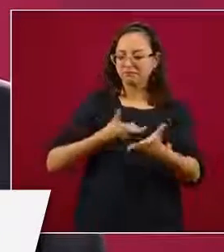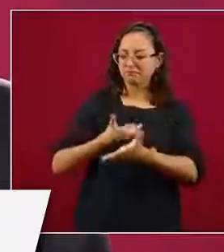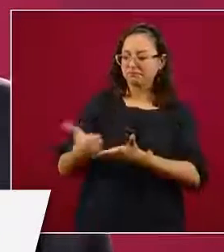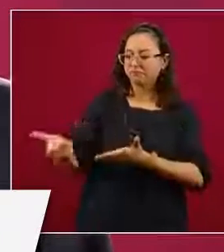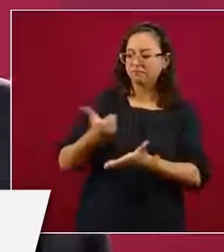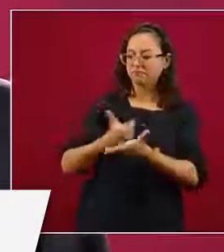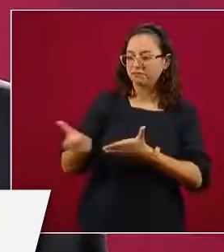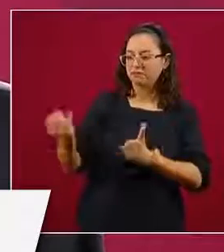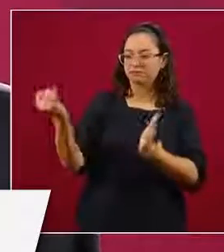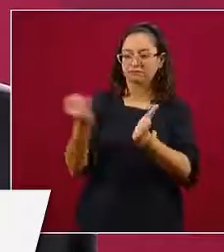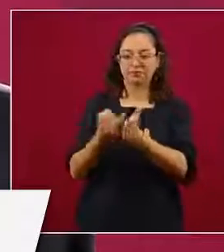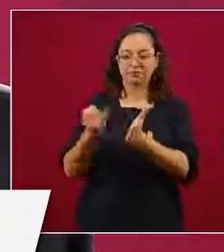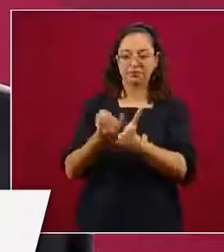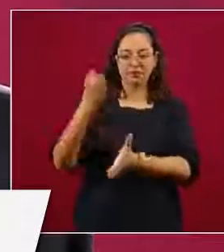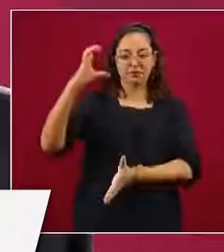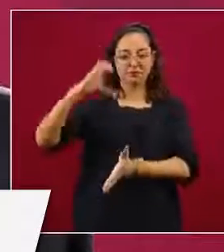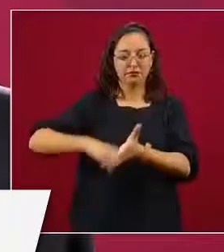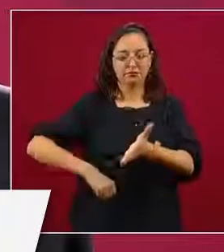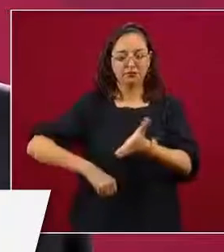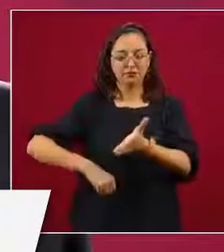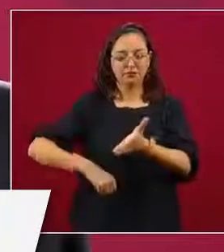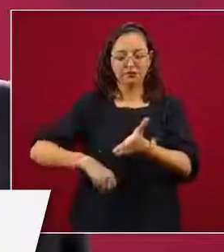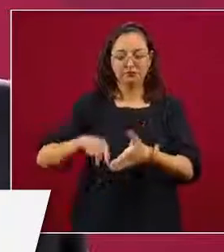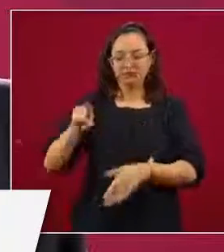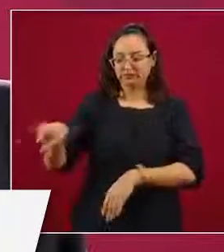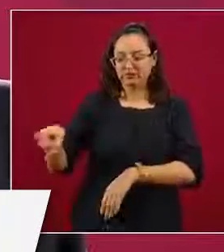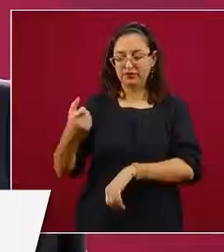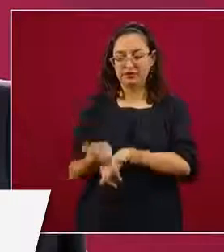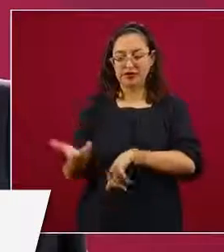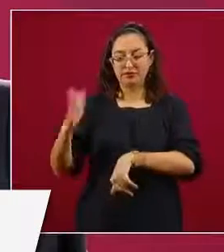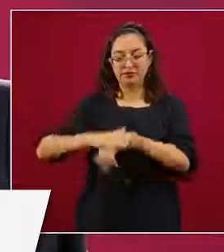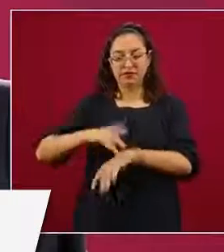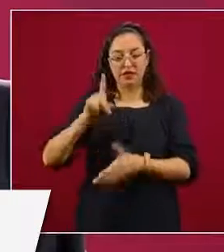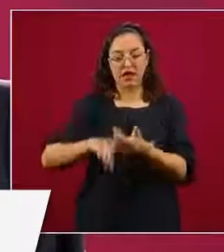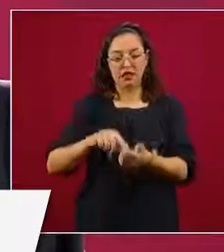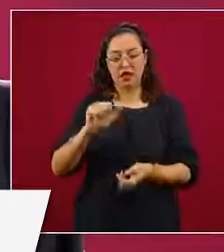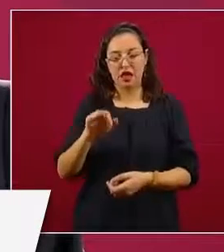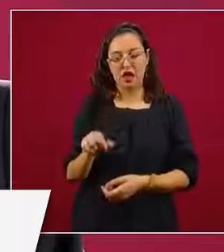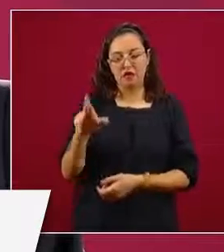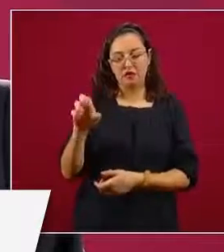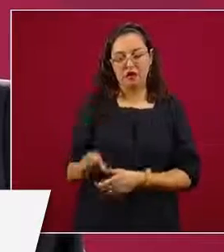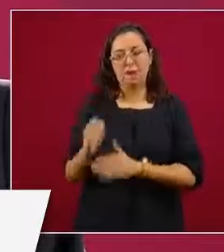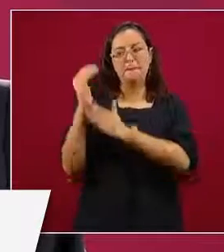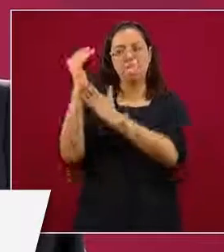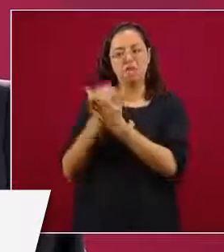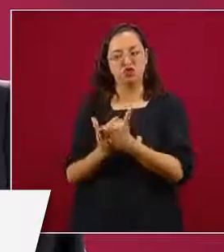de administración de las pensiones,